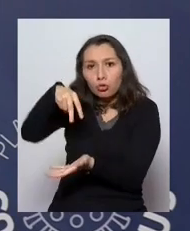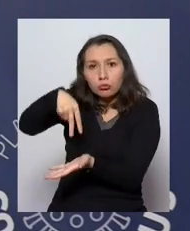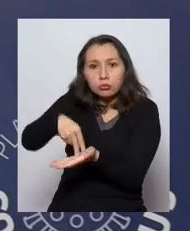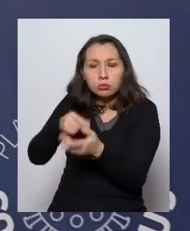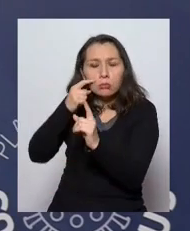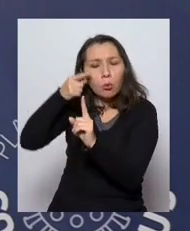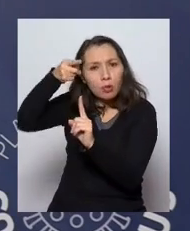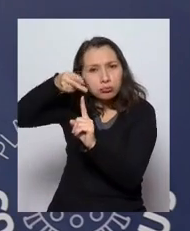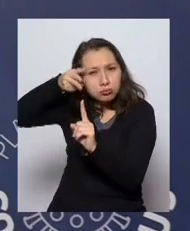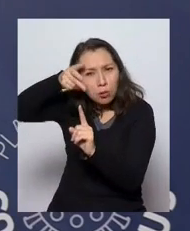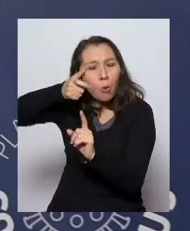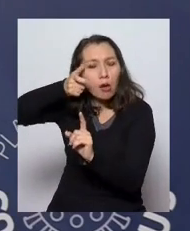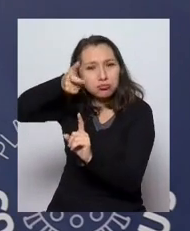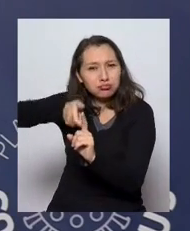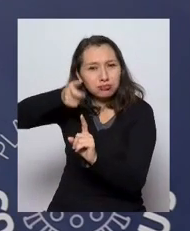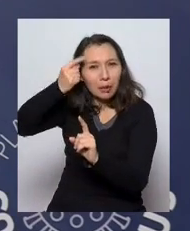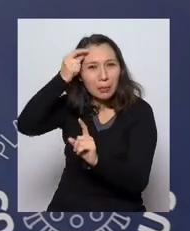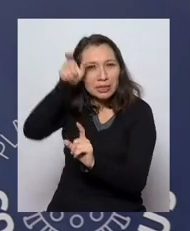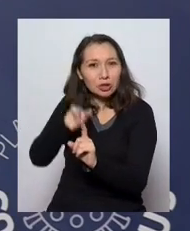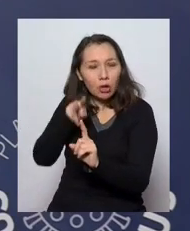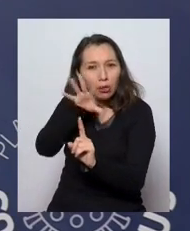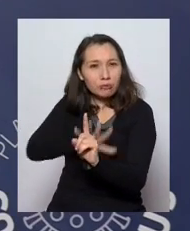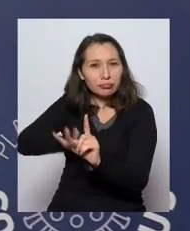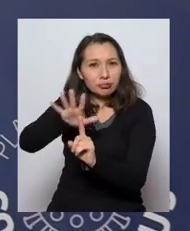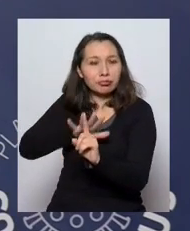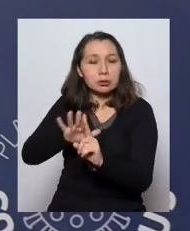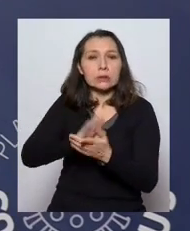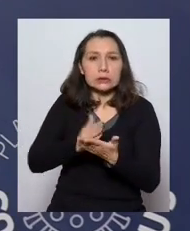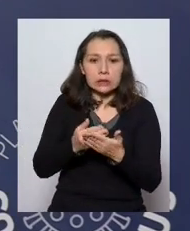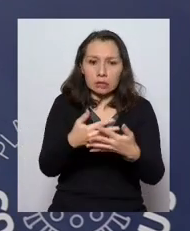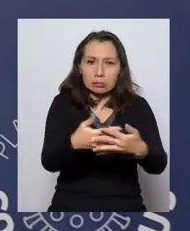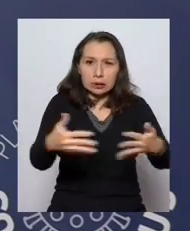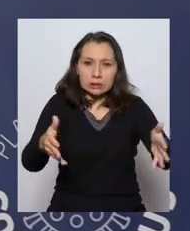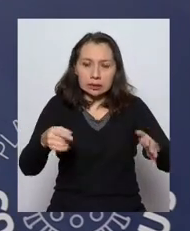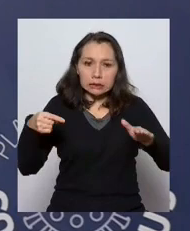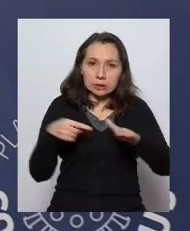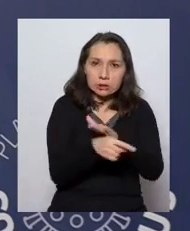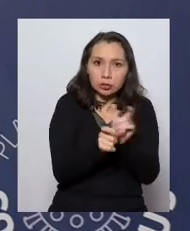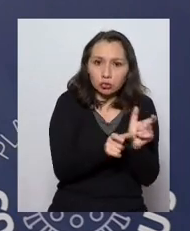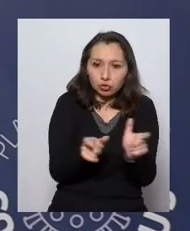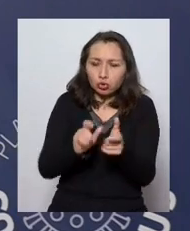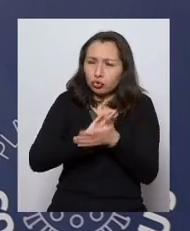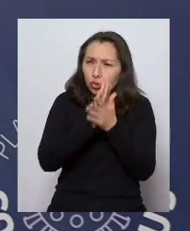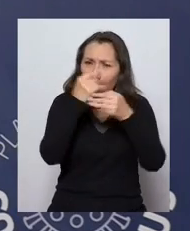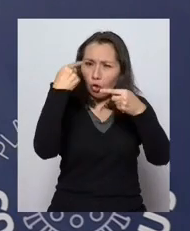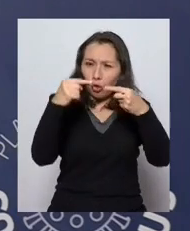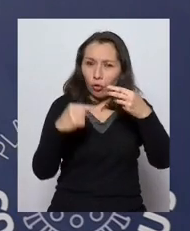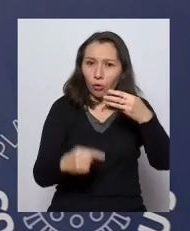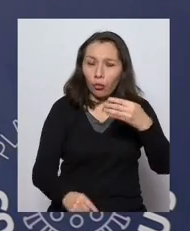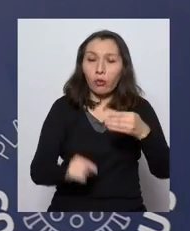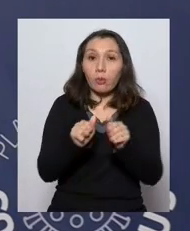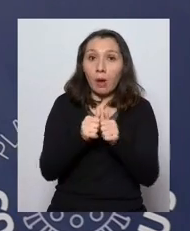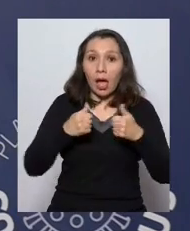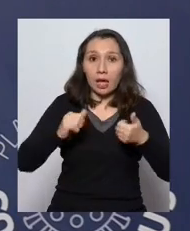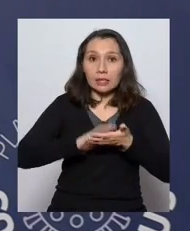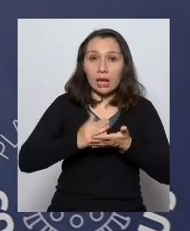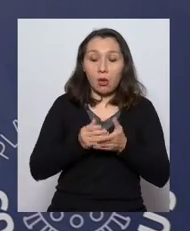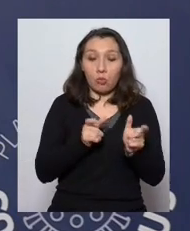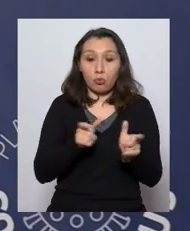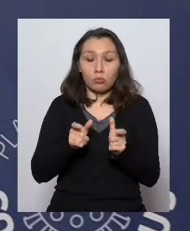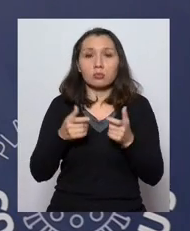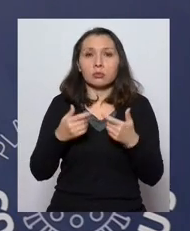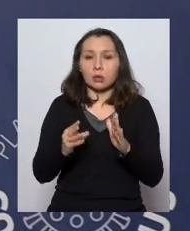cordones sanitarios y todas las medidas que se deben implementar y controlar de parte de la autoridad sanitaria